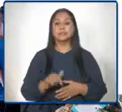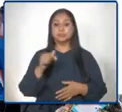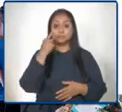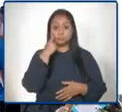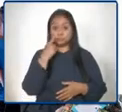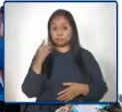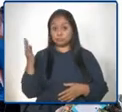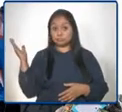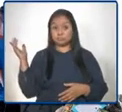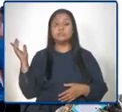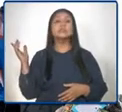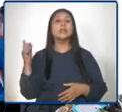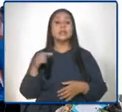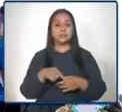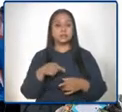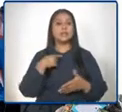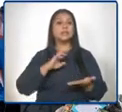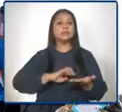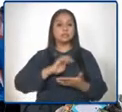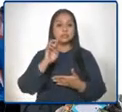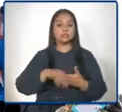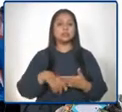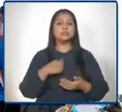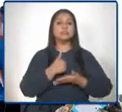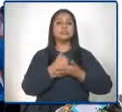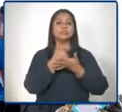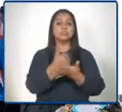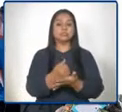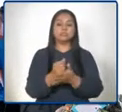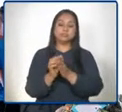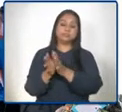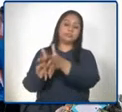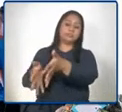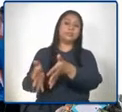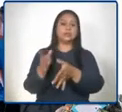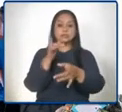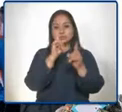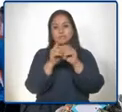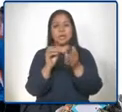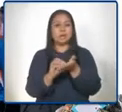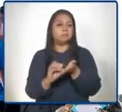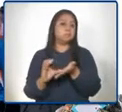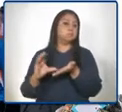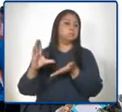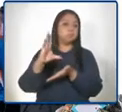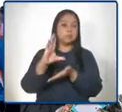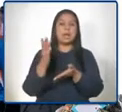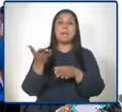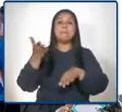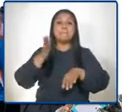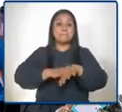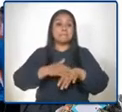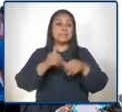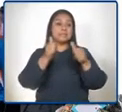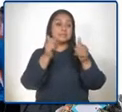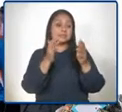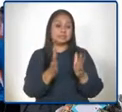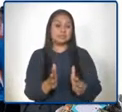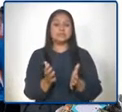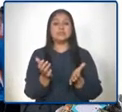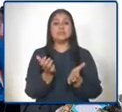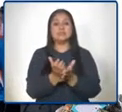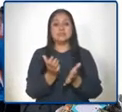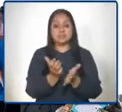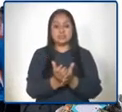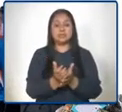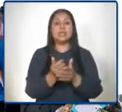Pueden ver que el programa ha contribuido a la permanencia y al incremento de la matrícula escolar. En